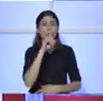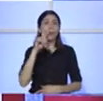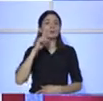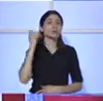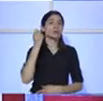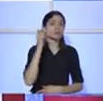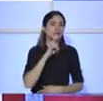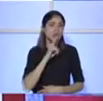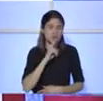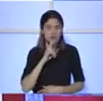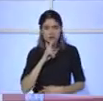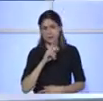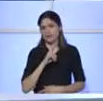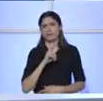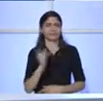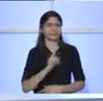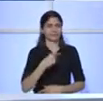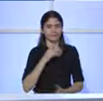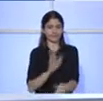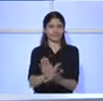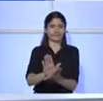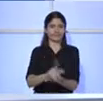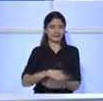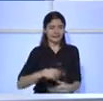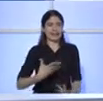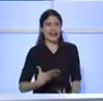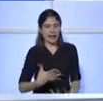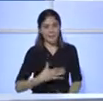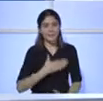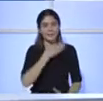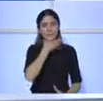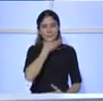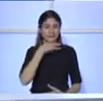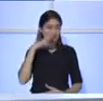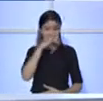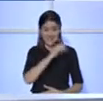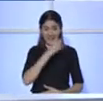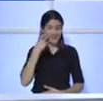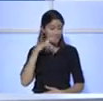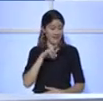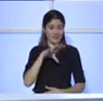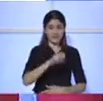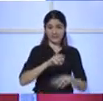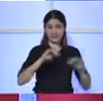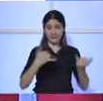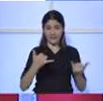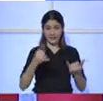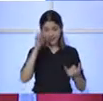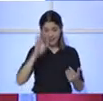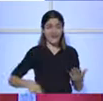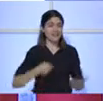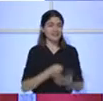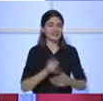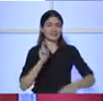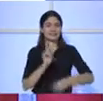en tan solo 100 días. ¿Qué había? ¿Y cuál es la irregularidad? ¿La tasación? No, no, no. Se metía